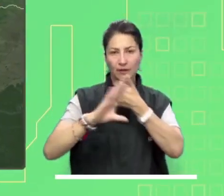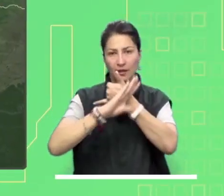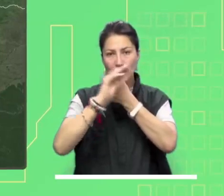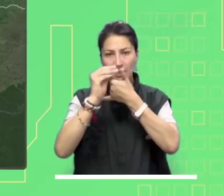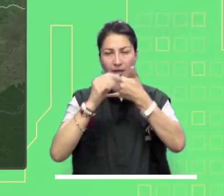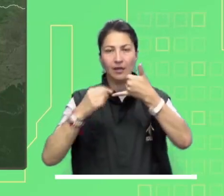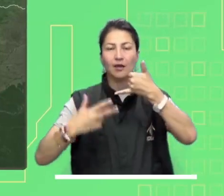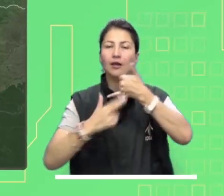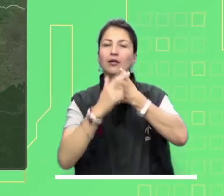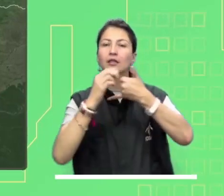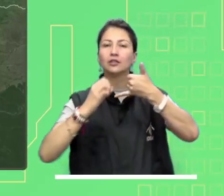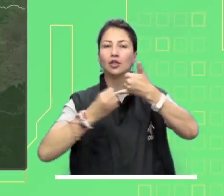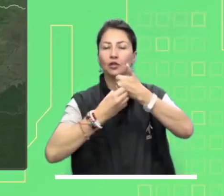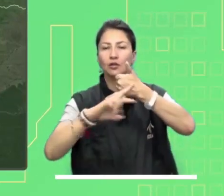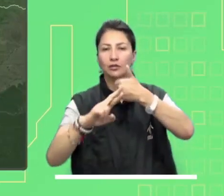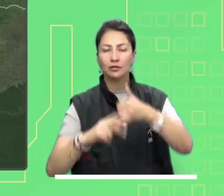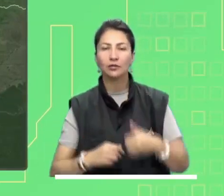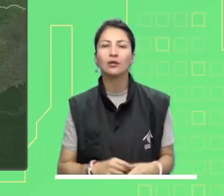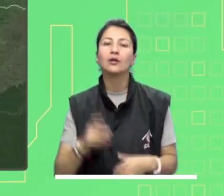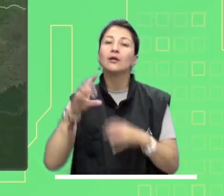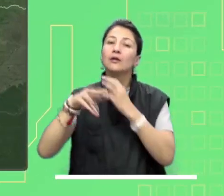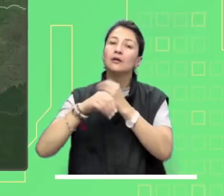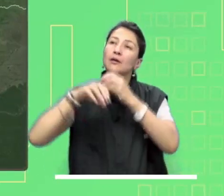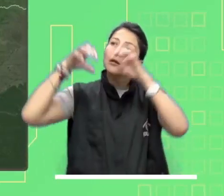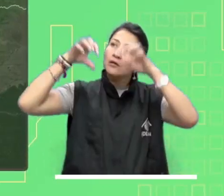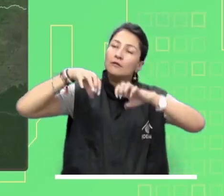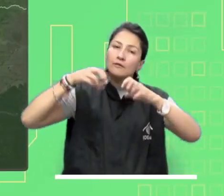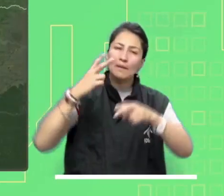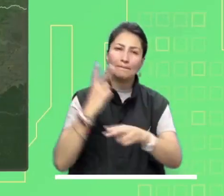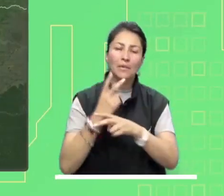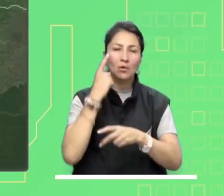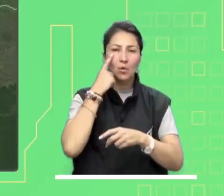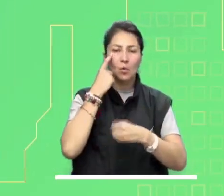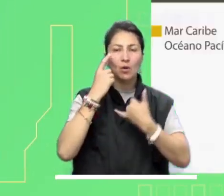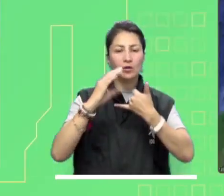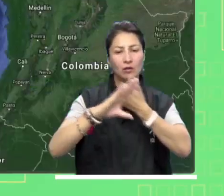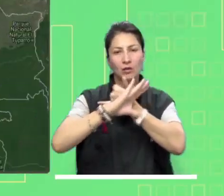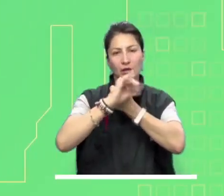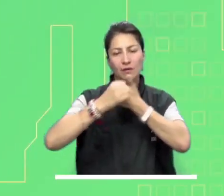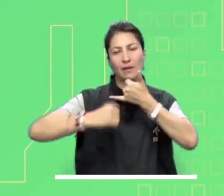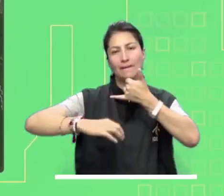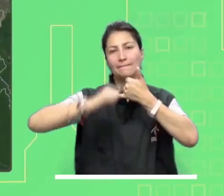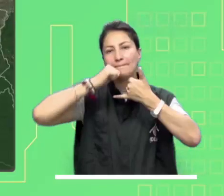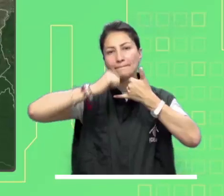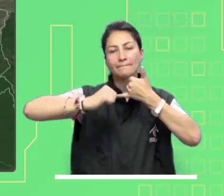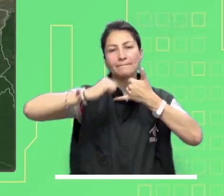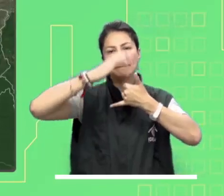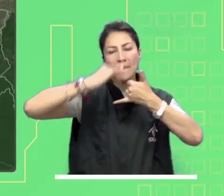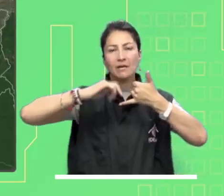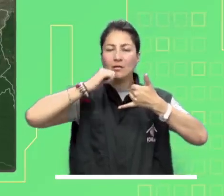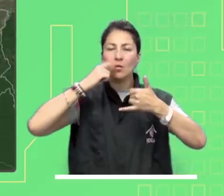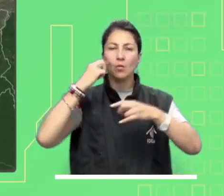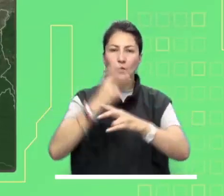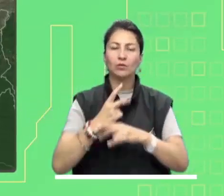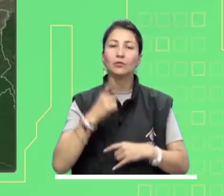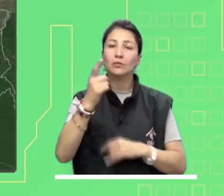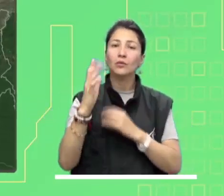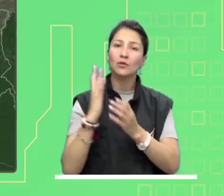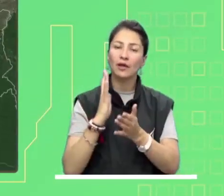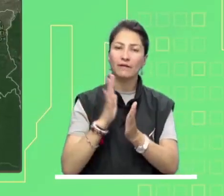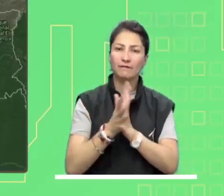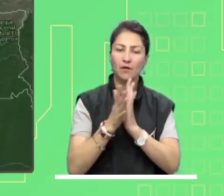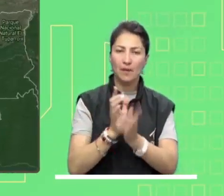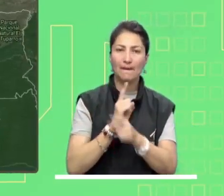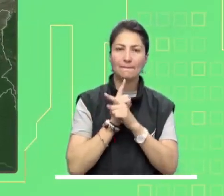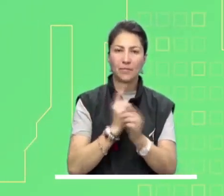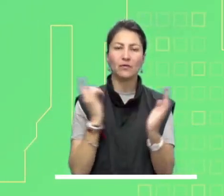Alerta naranja por deslizamientos en municipios del Pacífico, Caribe, Andes y Orinoquía. Tiempo lluvioso y peligroso en el mar